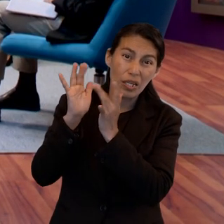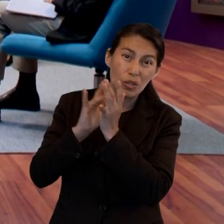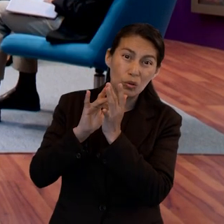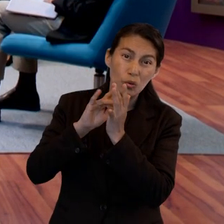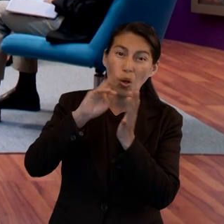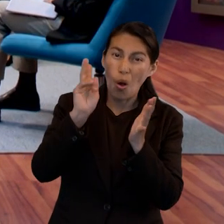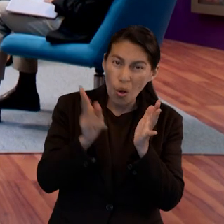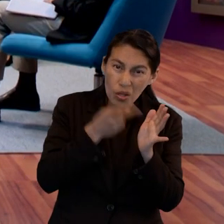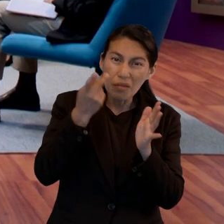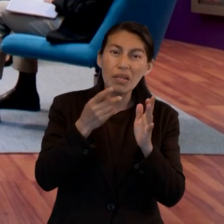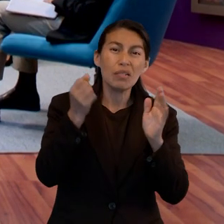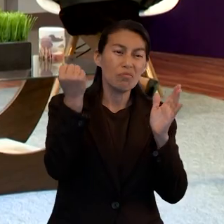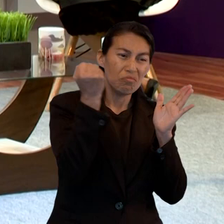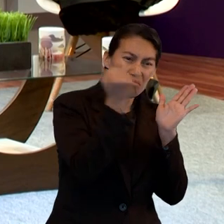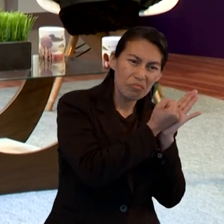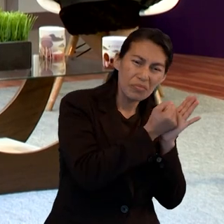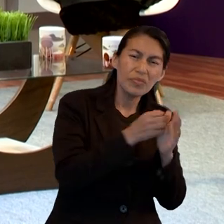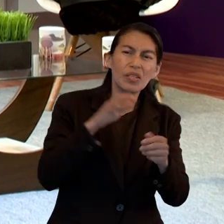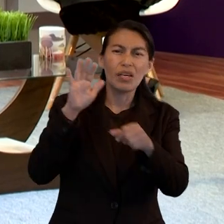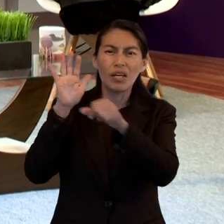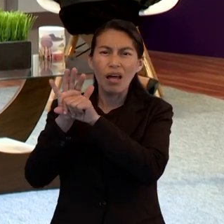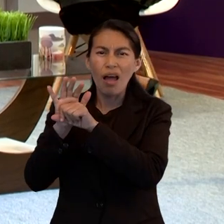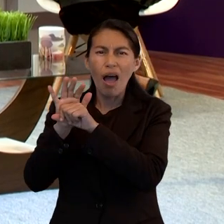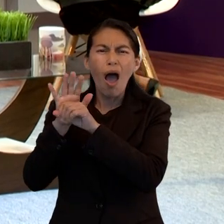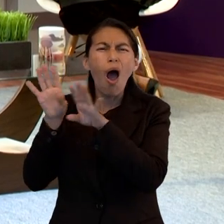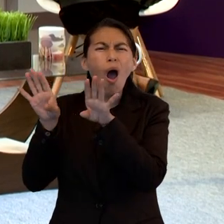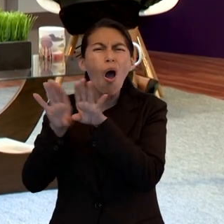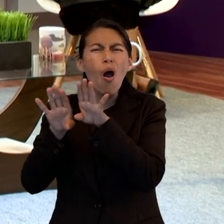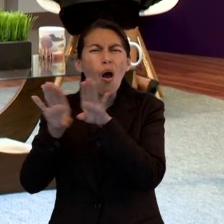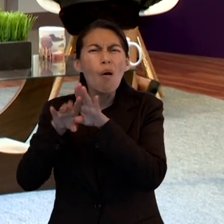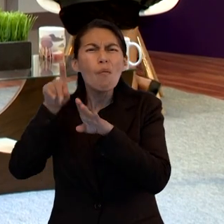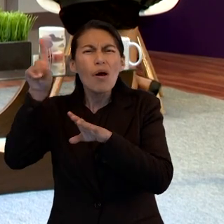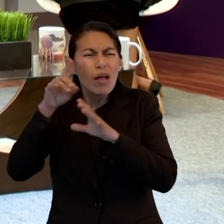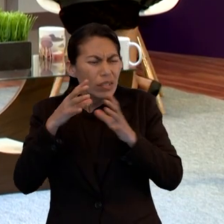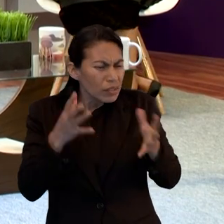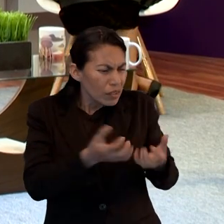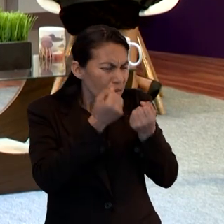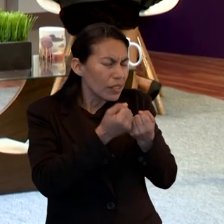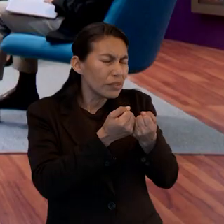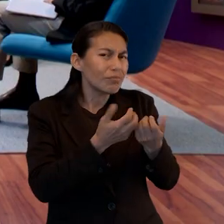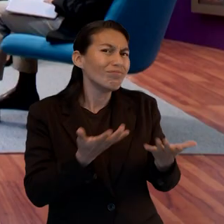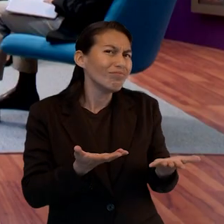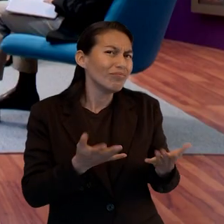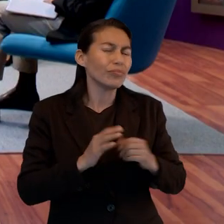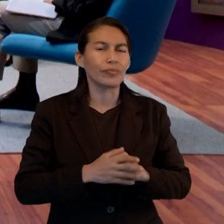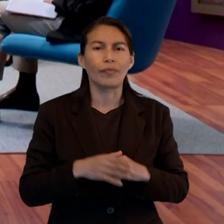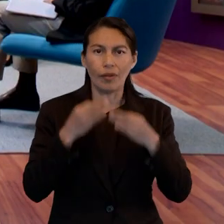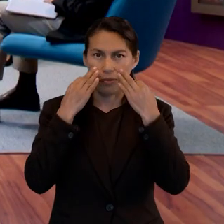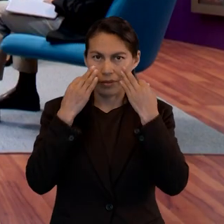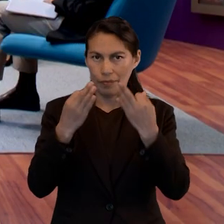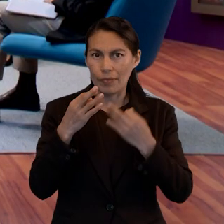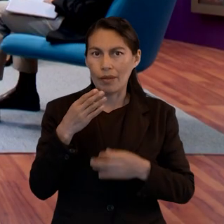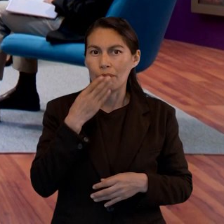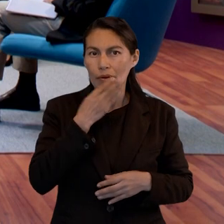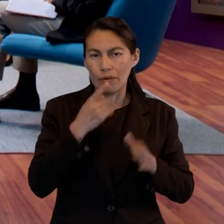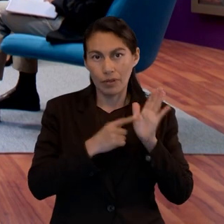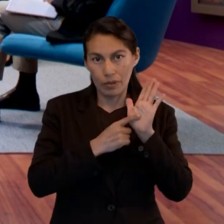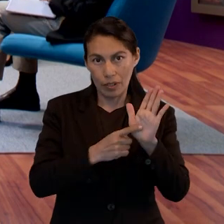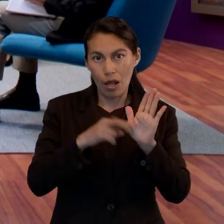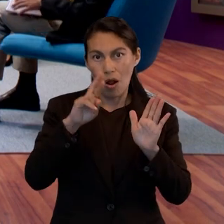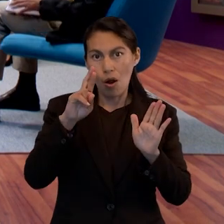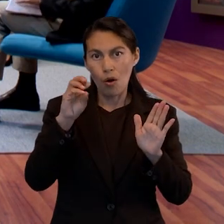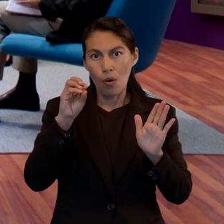estudio de Hebreos 6 vemos que se menciona y quiero invitarlos a que busquen conmigo Romano 6, perdón, Romano 6,